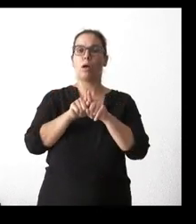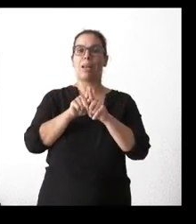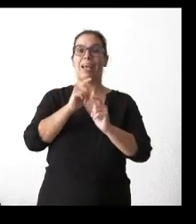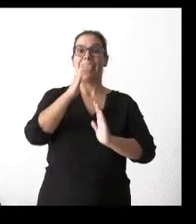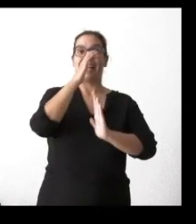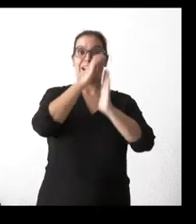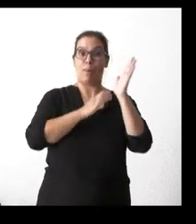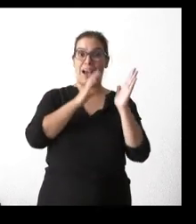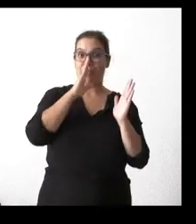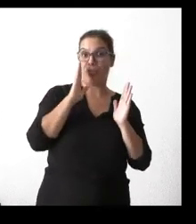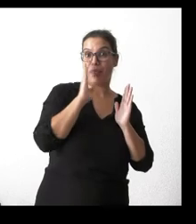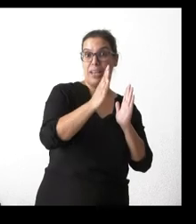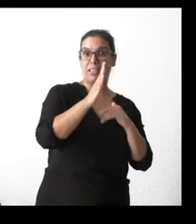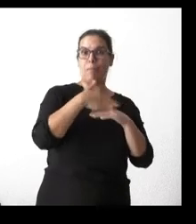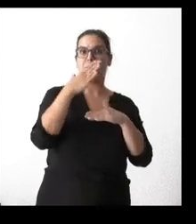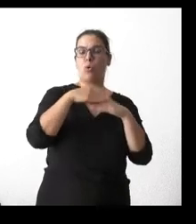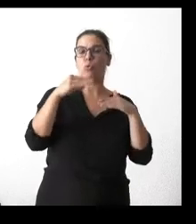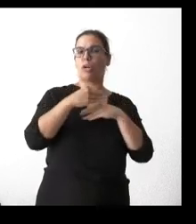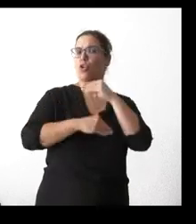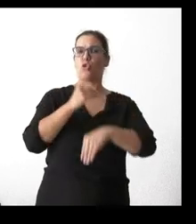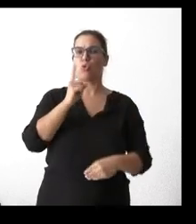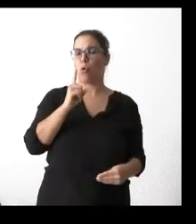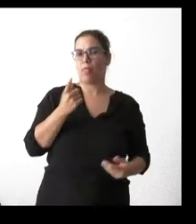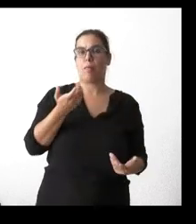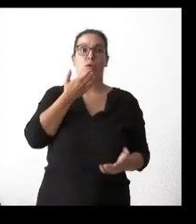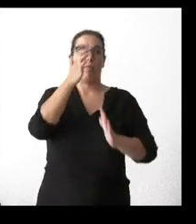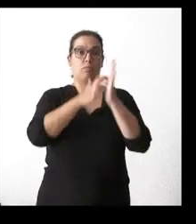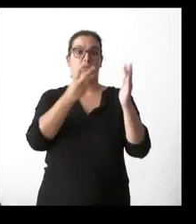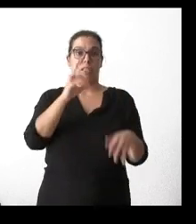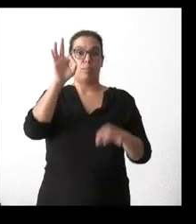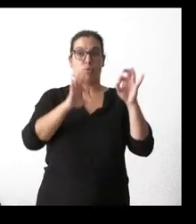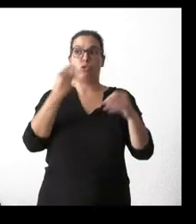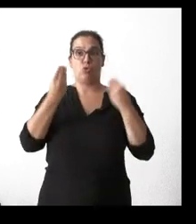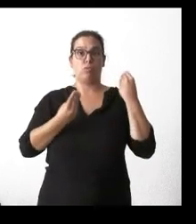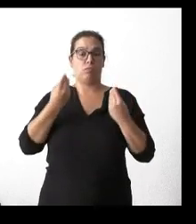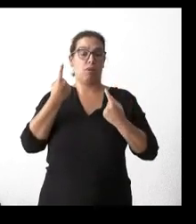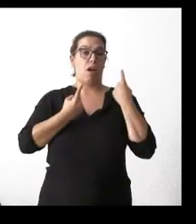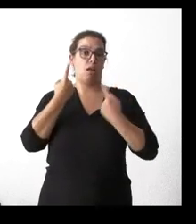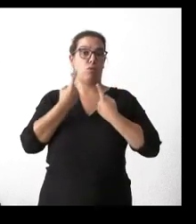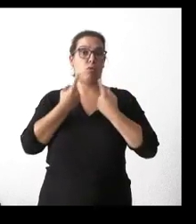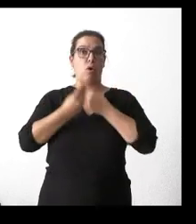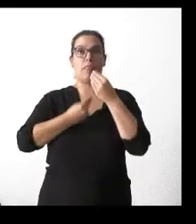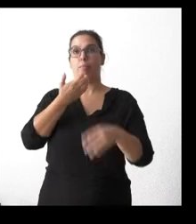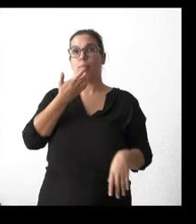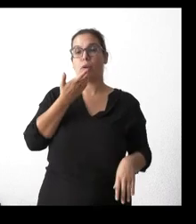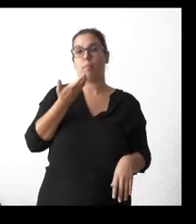una rebaja directa a los usuarios, pues en torno al 30 por ciento, que se están haciendo en algunos casos, hoy entran en vigor, por ejemplo,